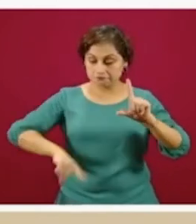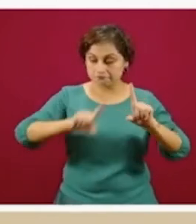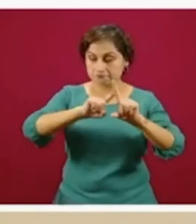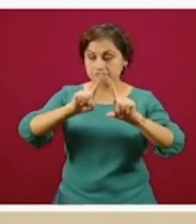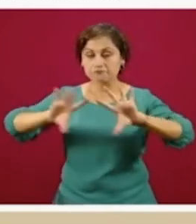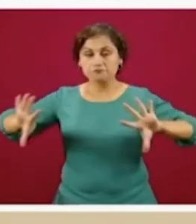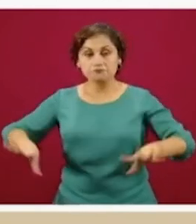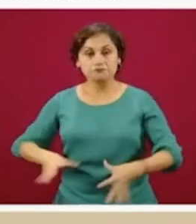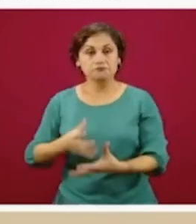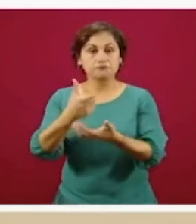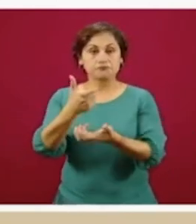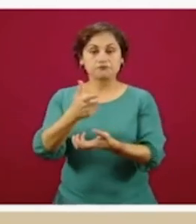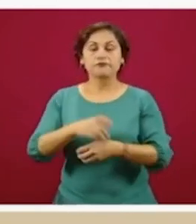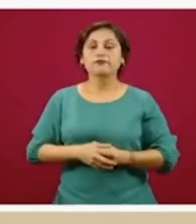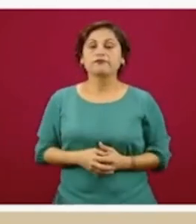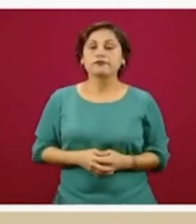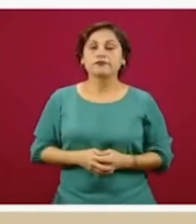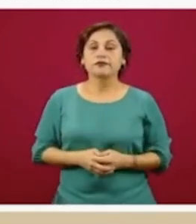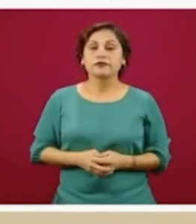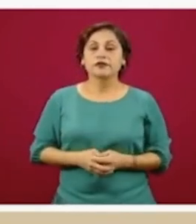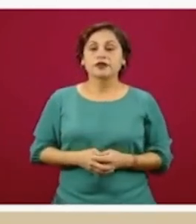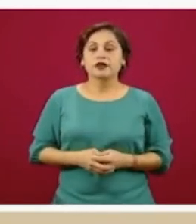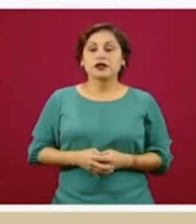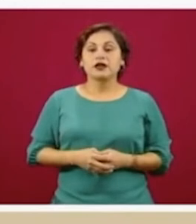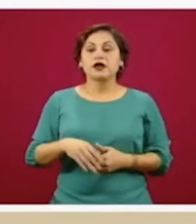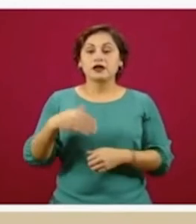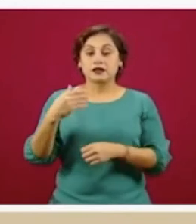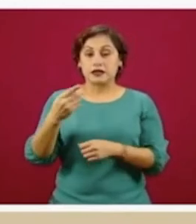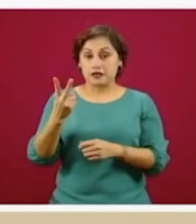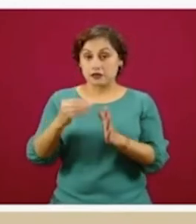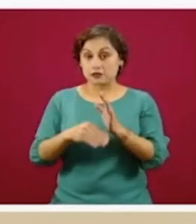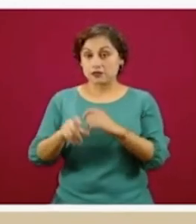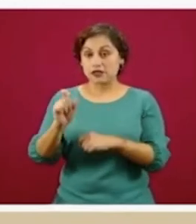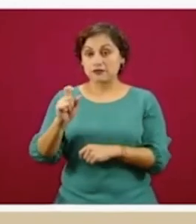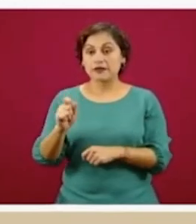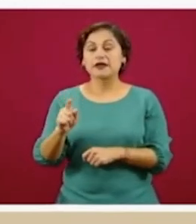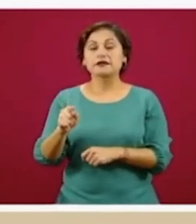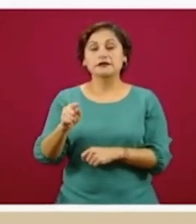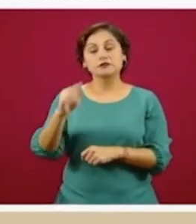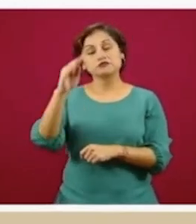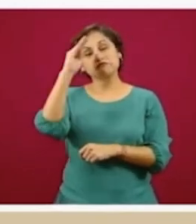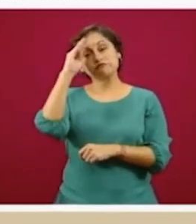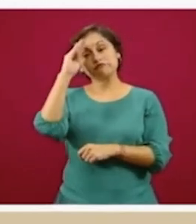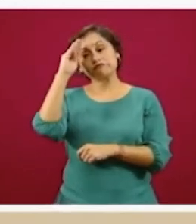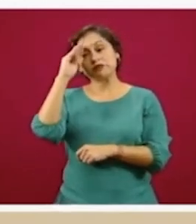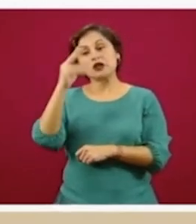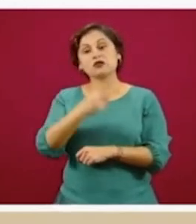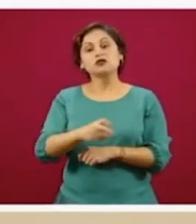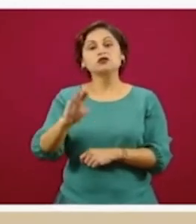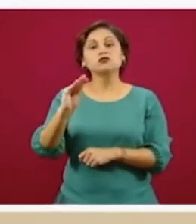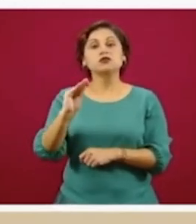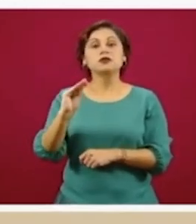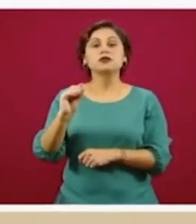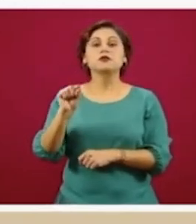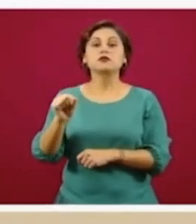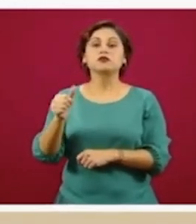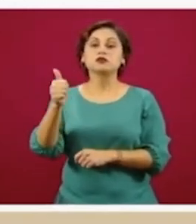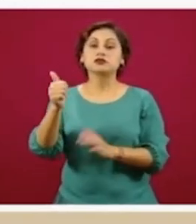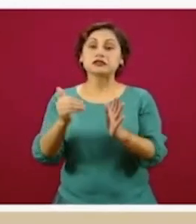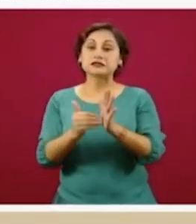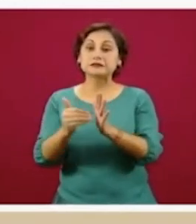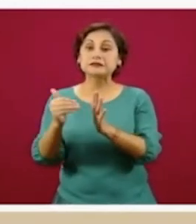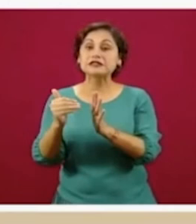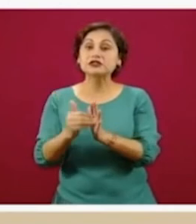habremos de producir 290.6 millones de toneladas, esto es un 1 por ciento